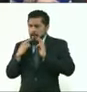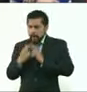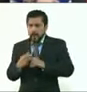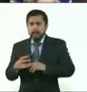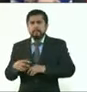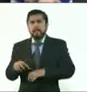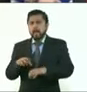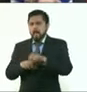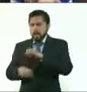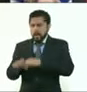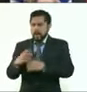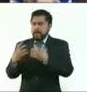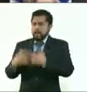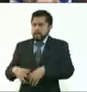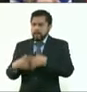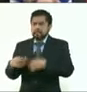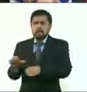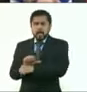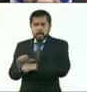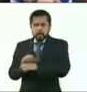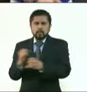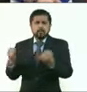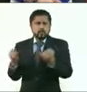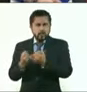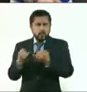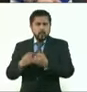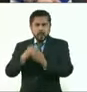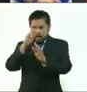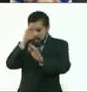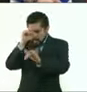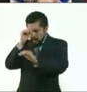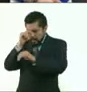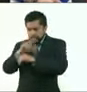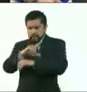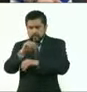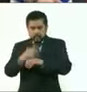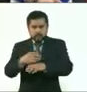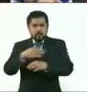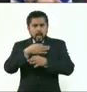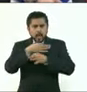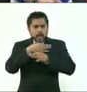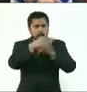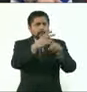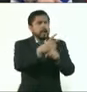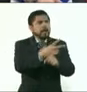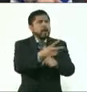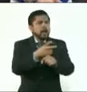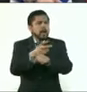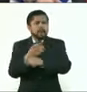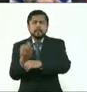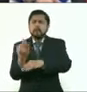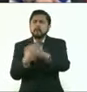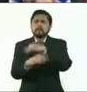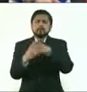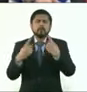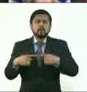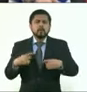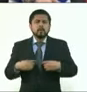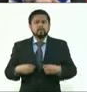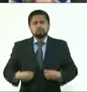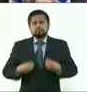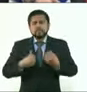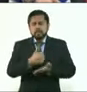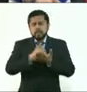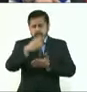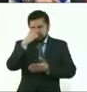para anunciar una serie de facilidades adicionales para invitar a la ciudadanía que se emplaque en la Ciudad de México, los que vivimos en la